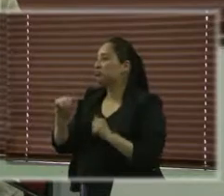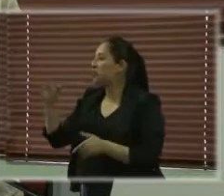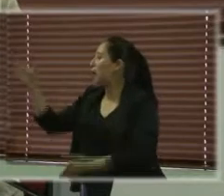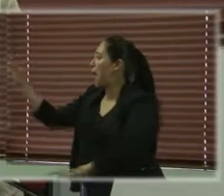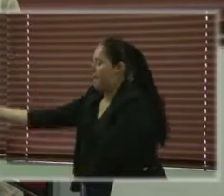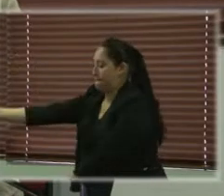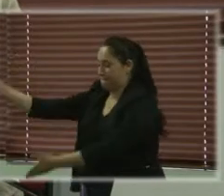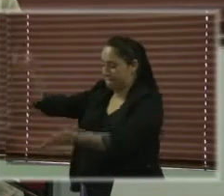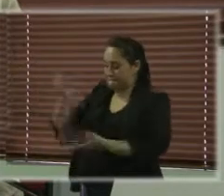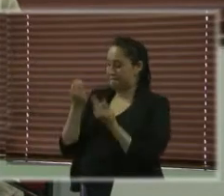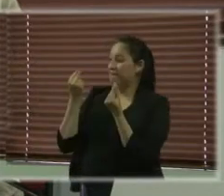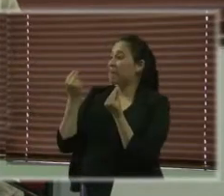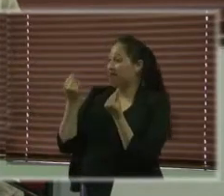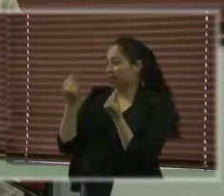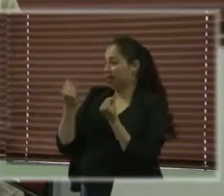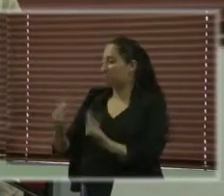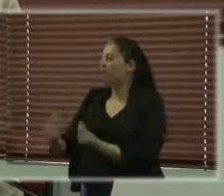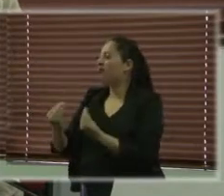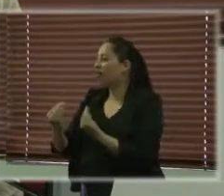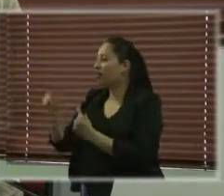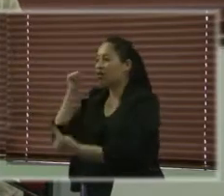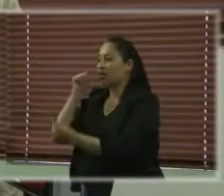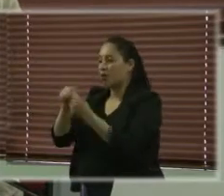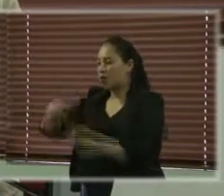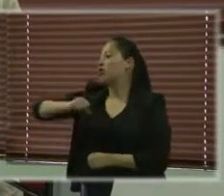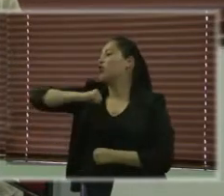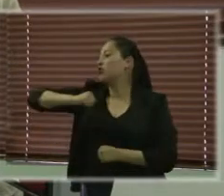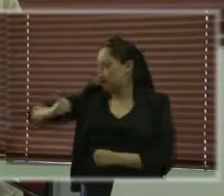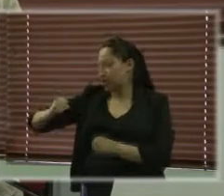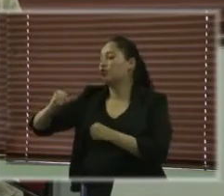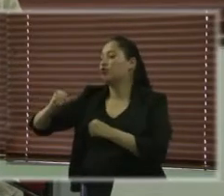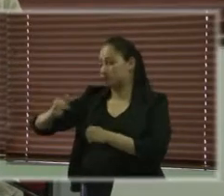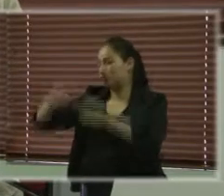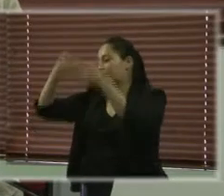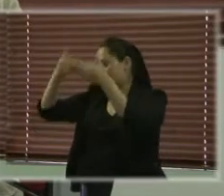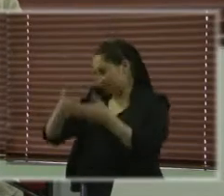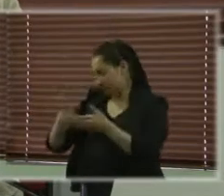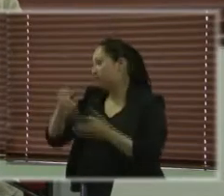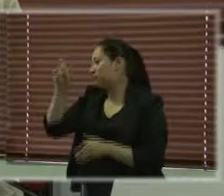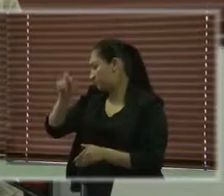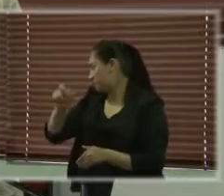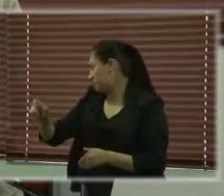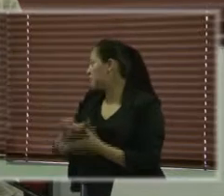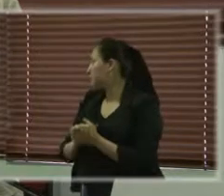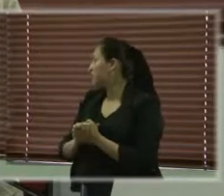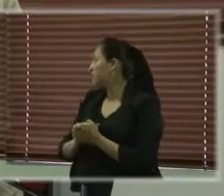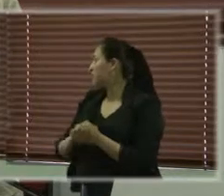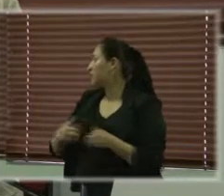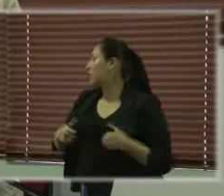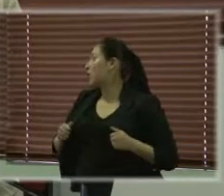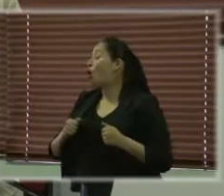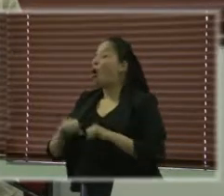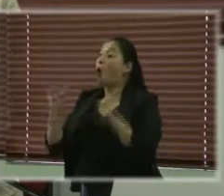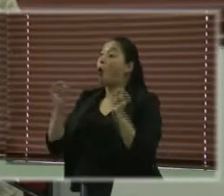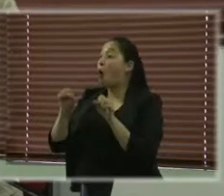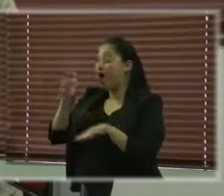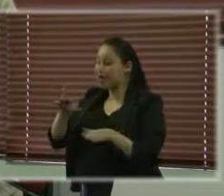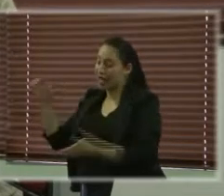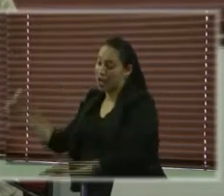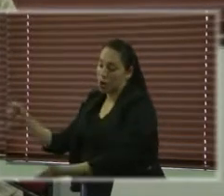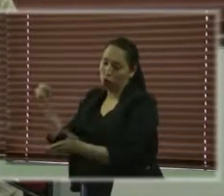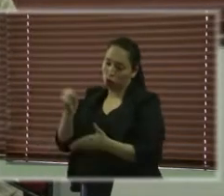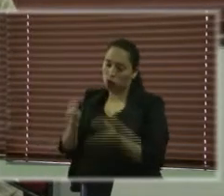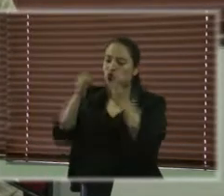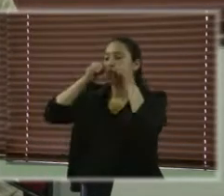presupuestaria significativa para ese tema, o pueden ser recursos de otro tipo, por ejemplo, recurso humano,